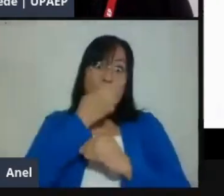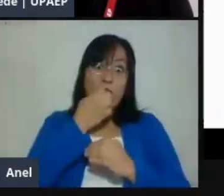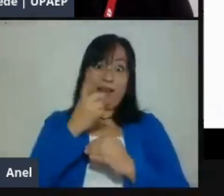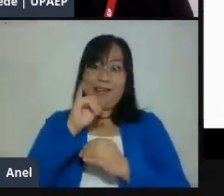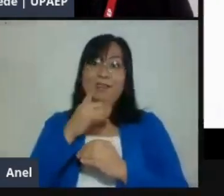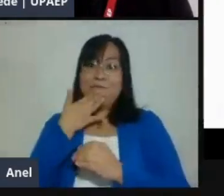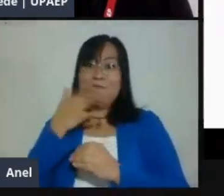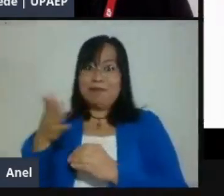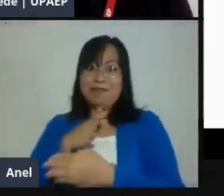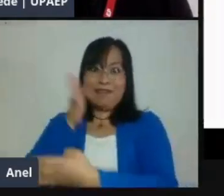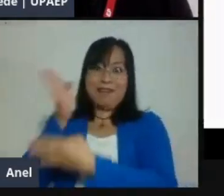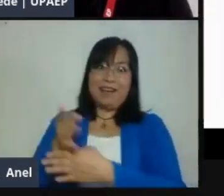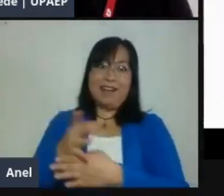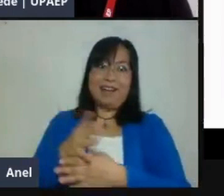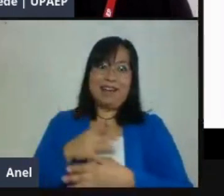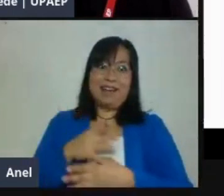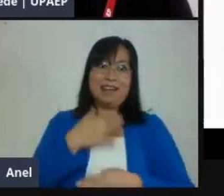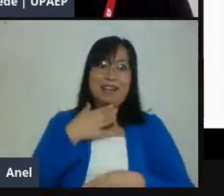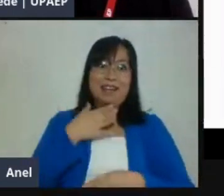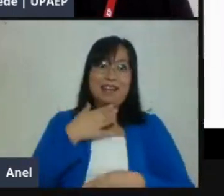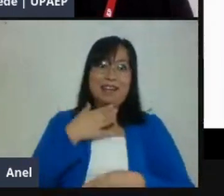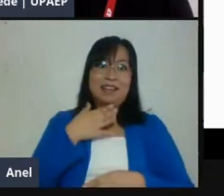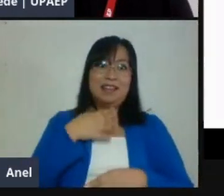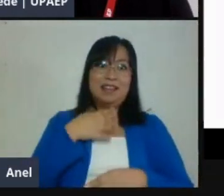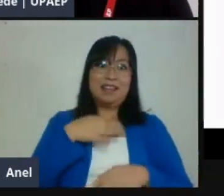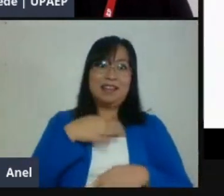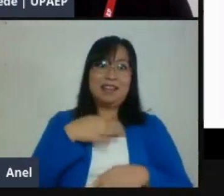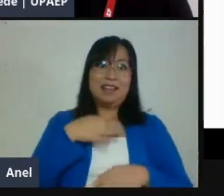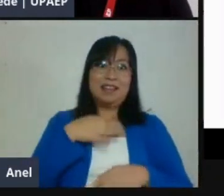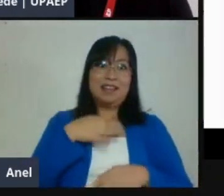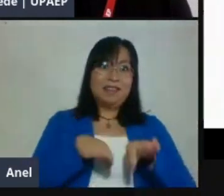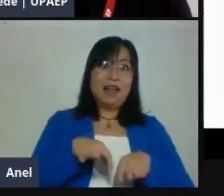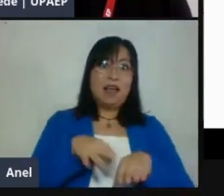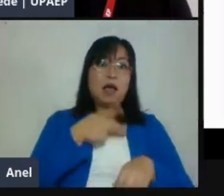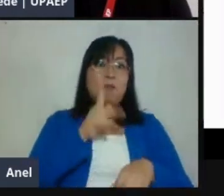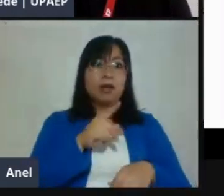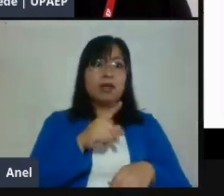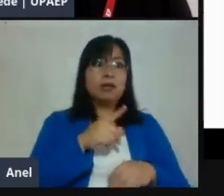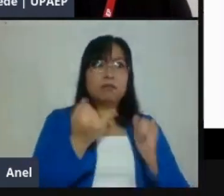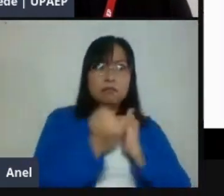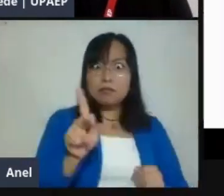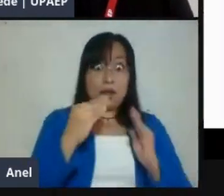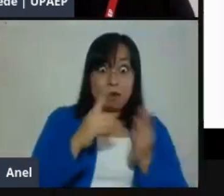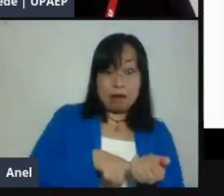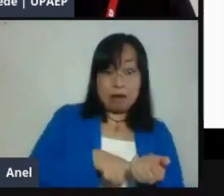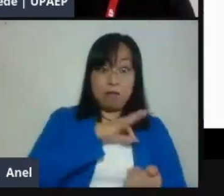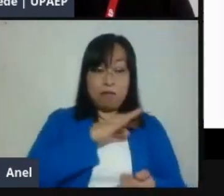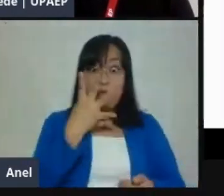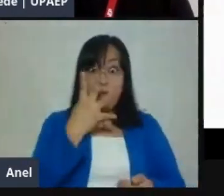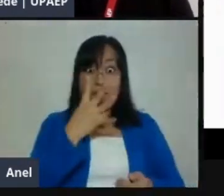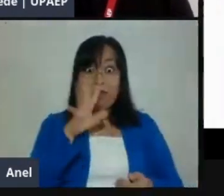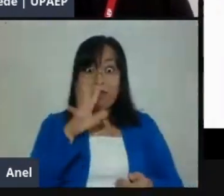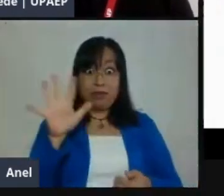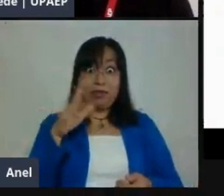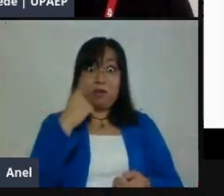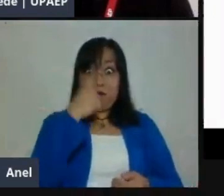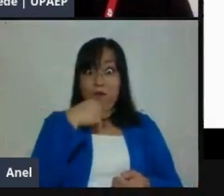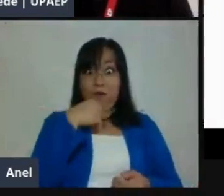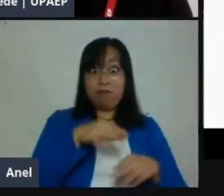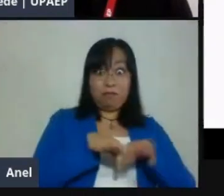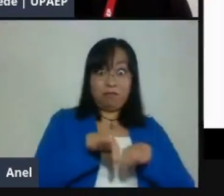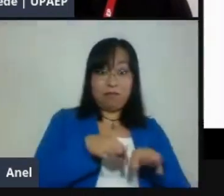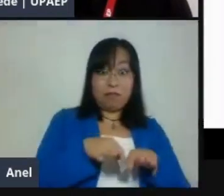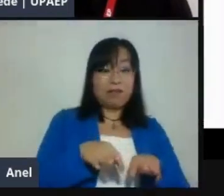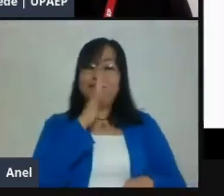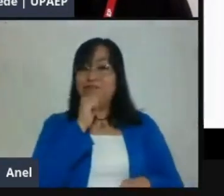casa, ¿no? Entonces, yo por ahí muy al principio de toda esta contingencia leí un artículo que decía, de tu tiempo real de la